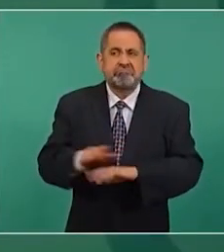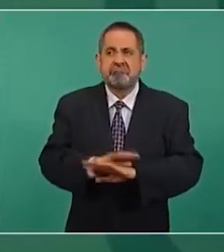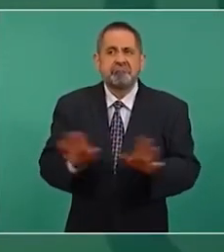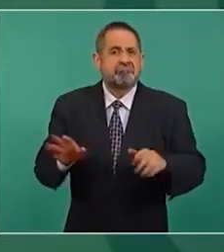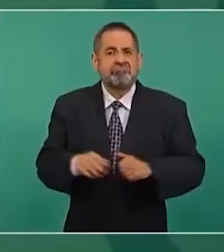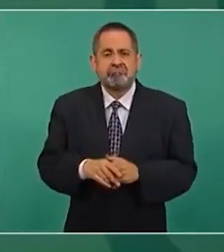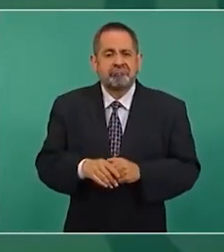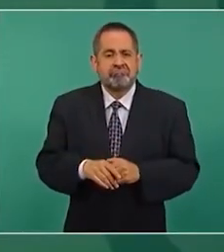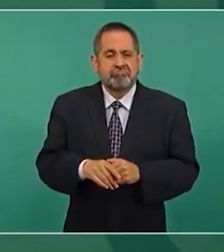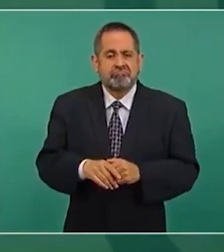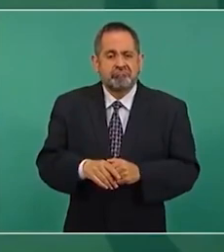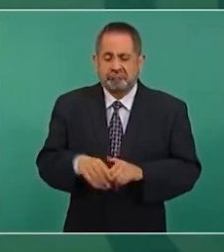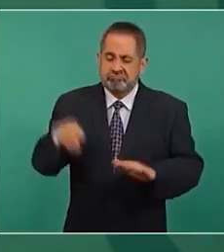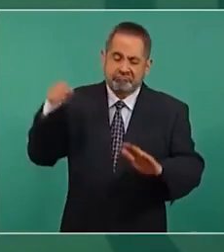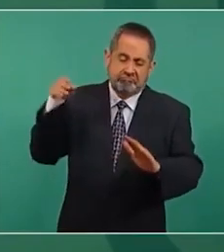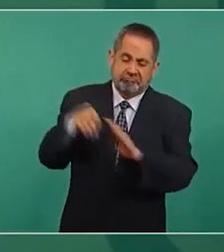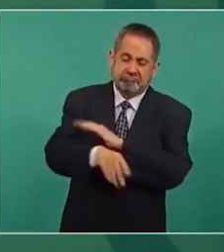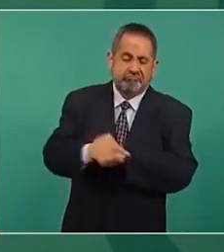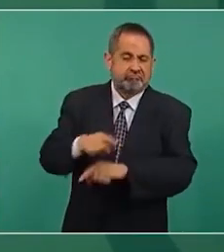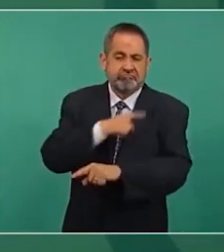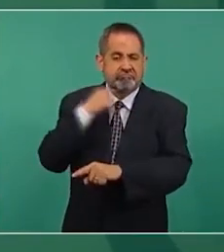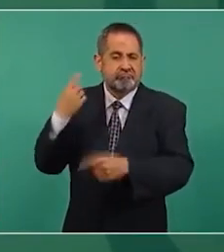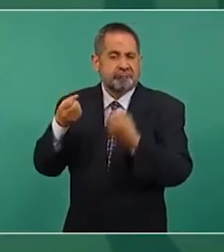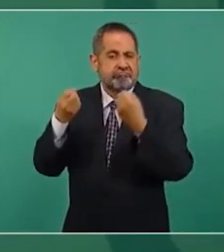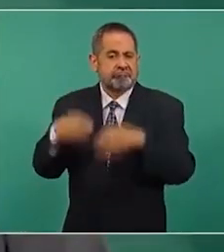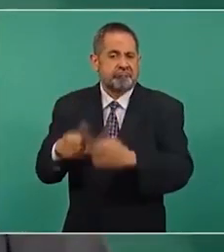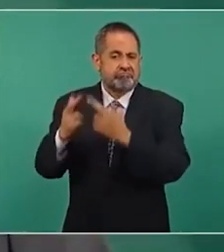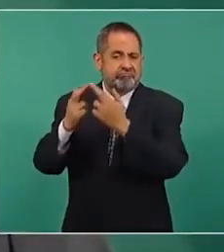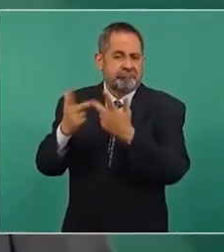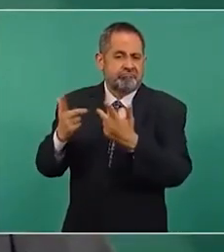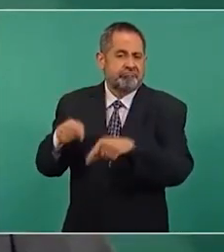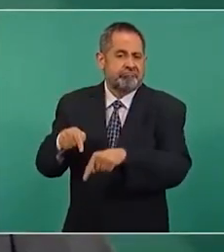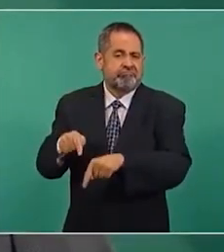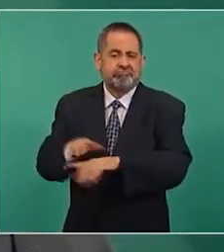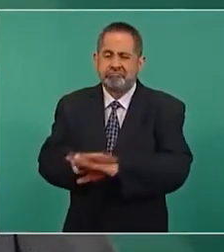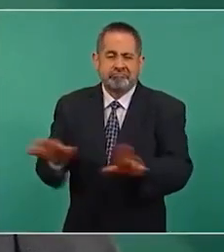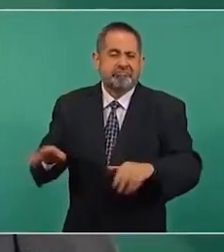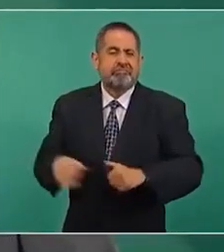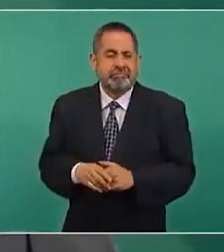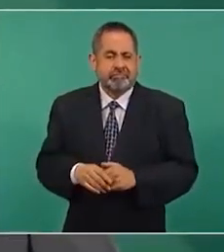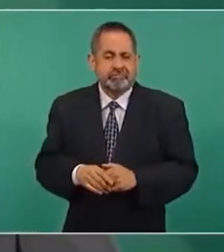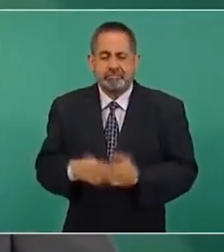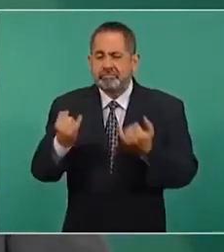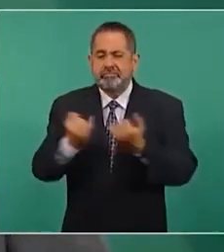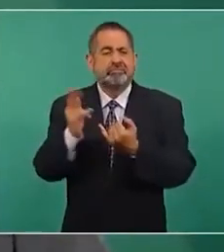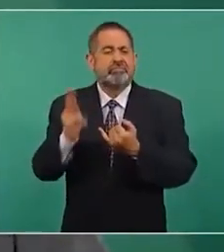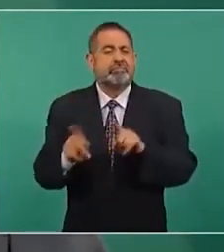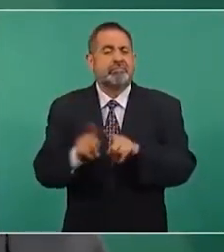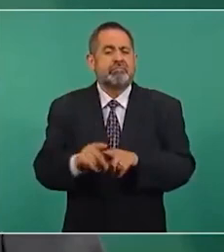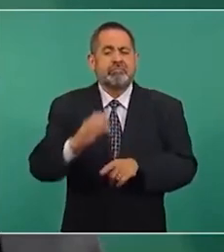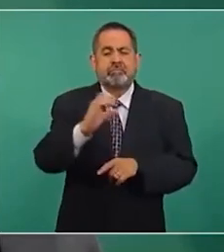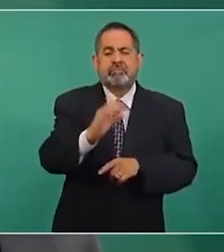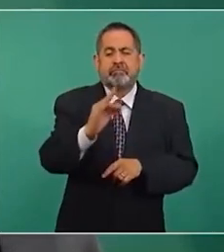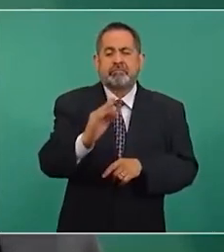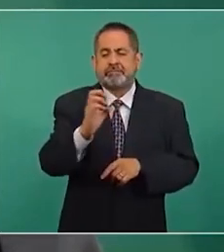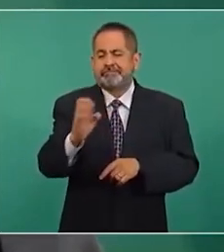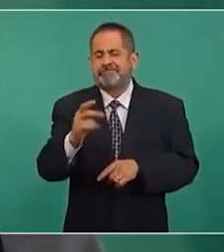estaría bancarrota la Comisión Federal lo mismo